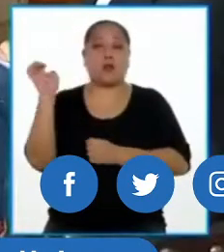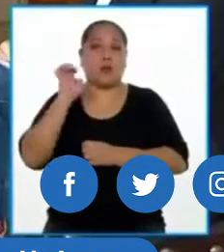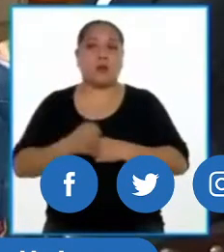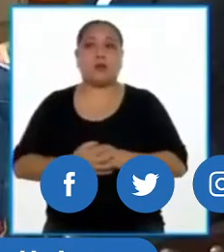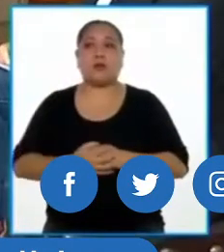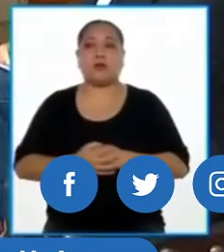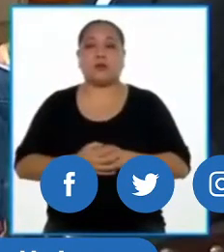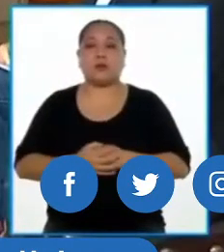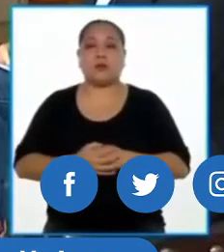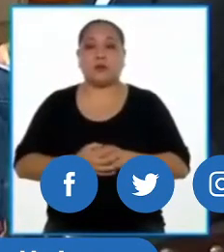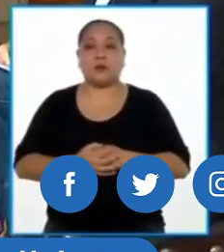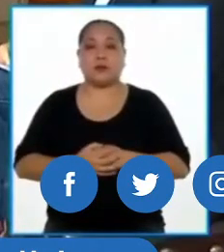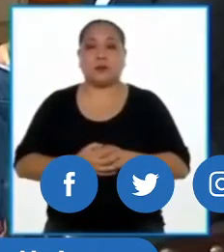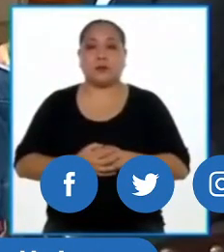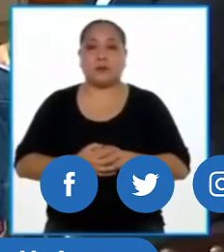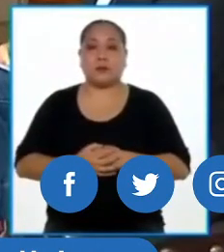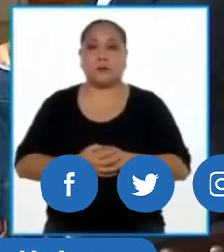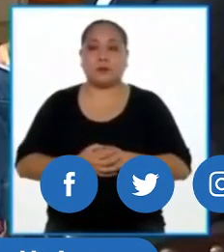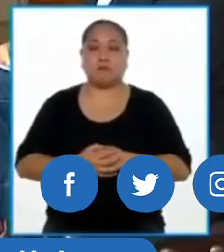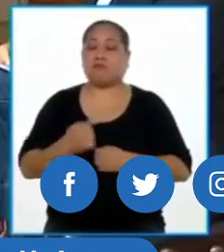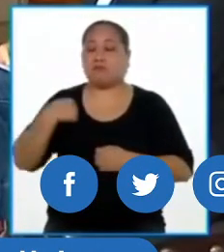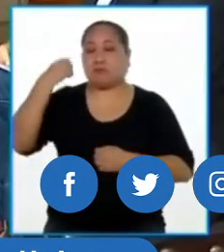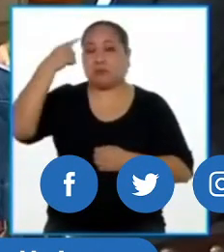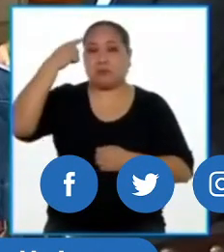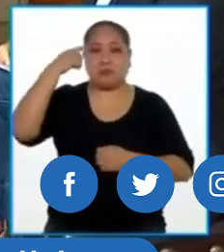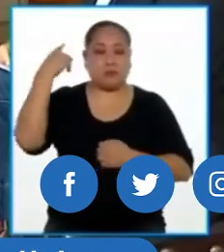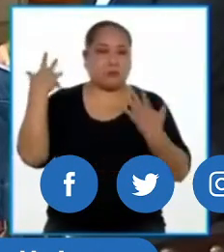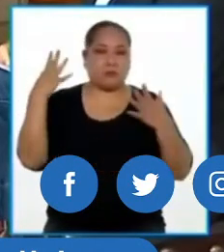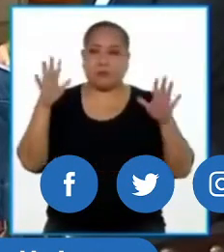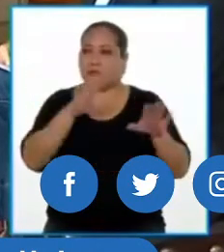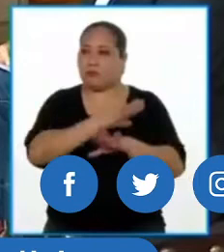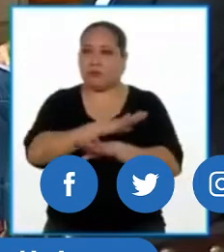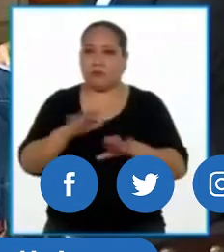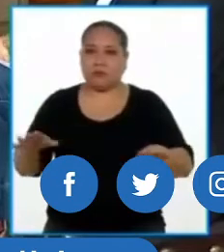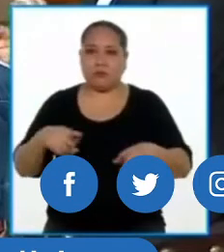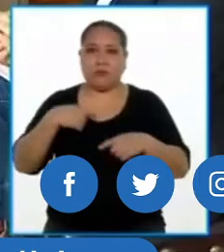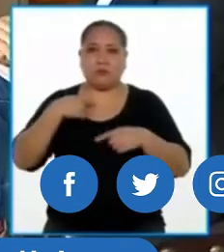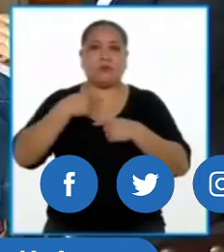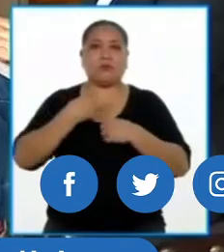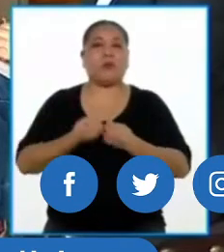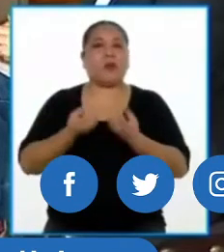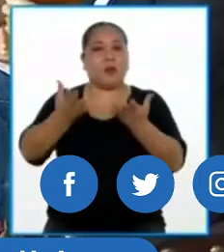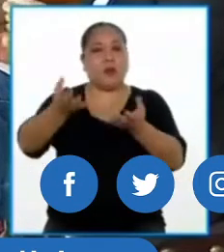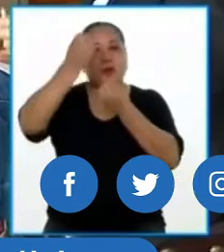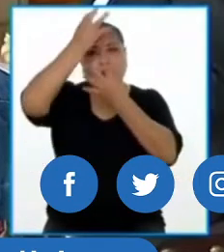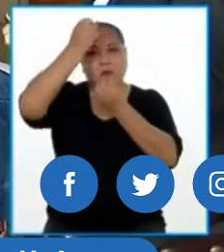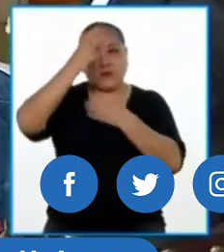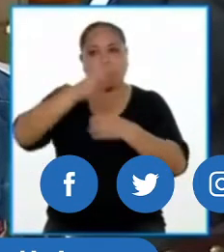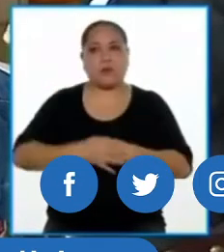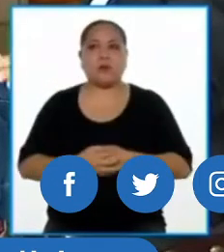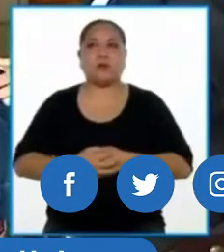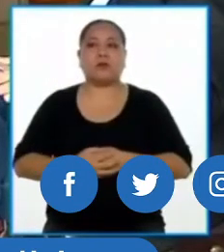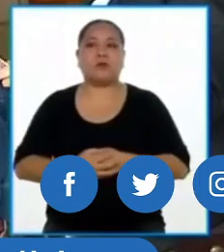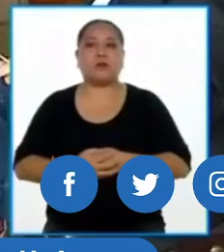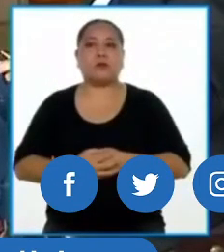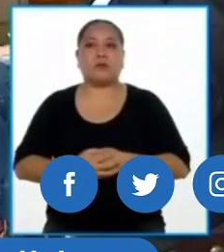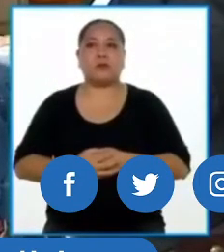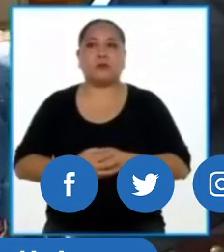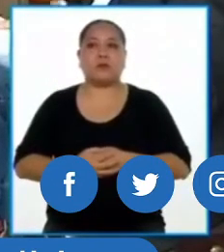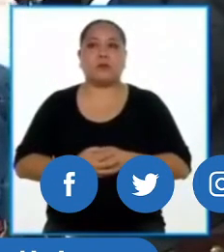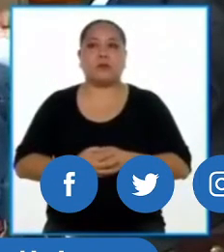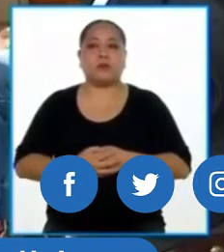Bien, creo que eso era todo lo que teníamos que comunicar por el momento, y